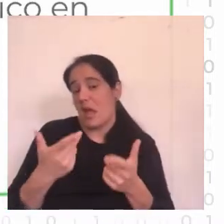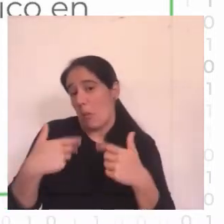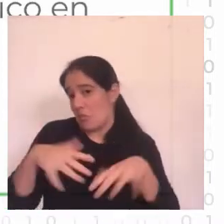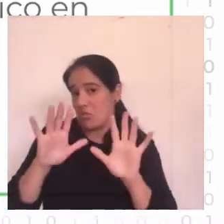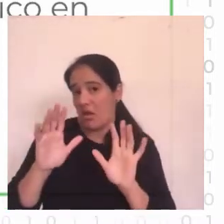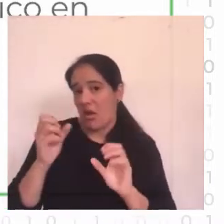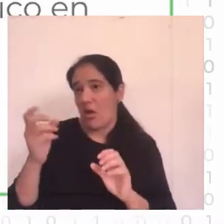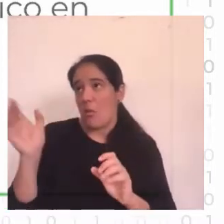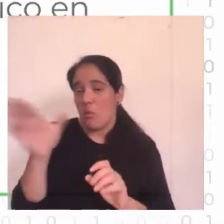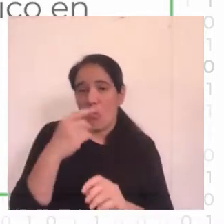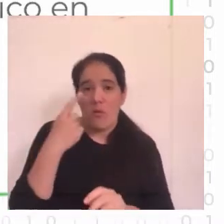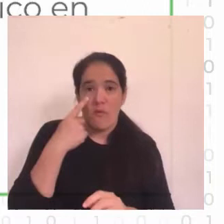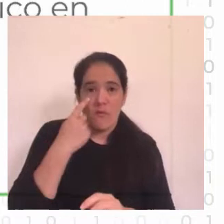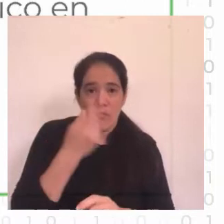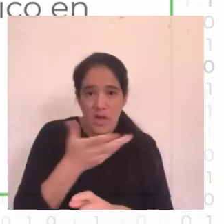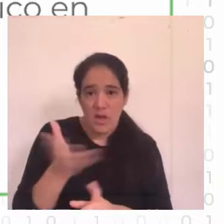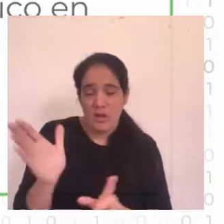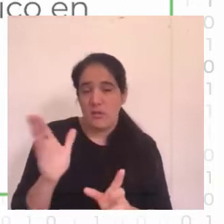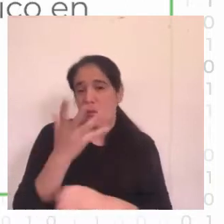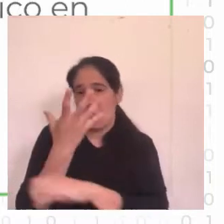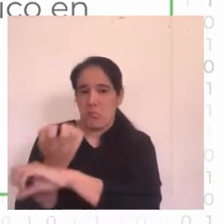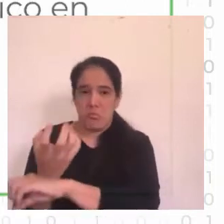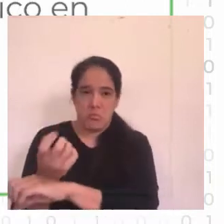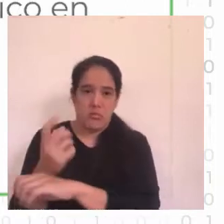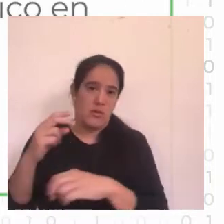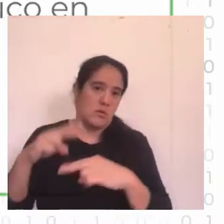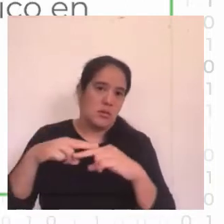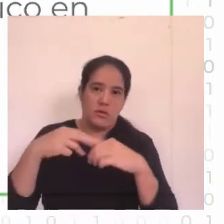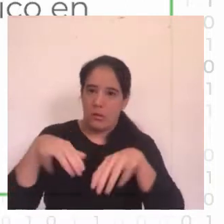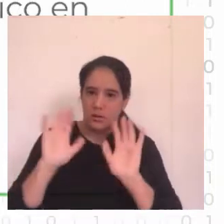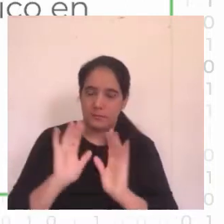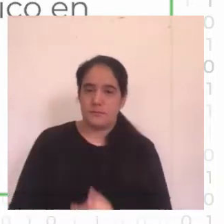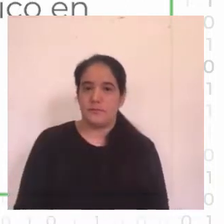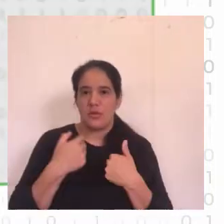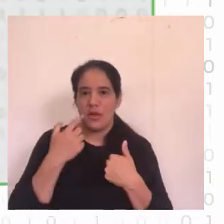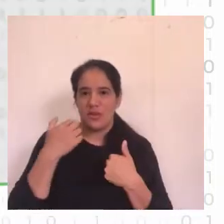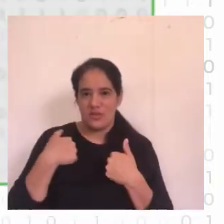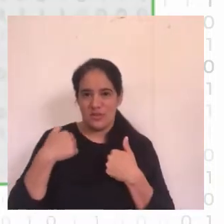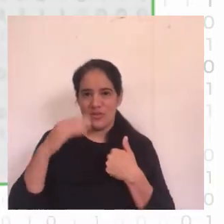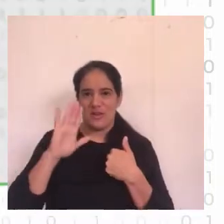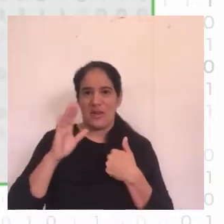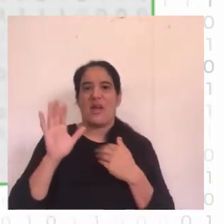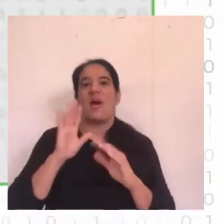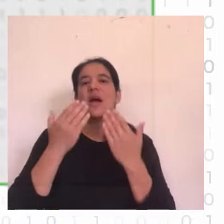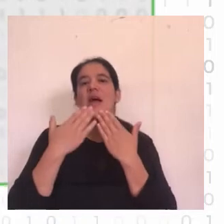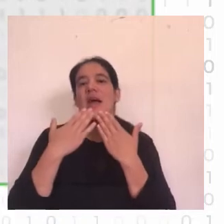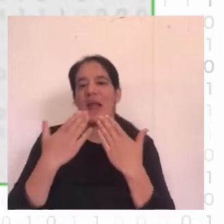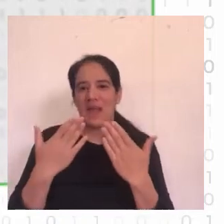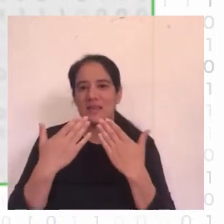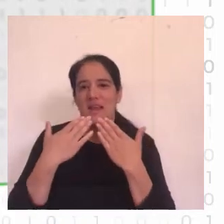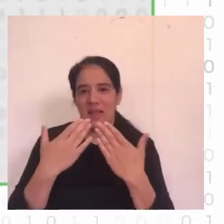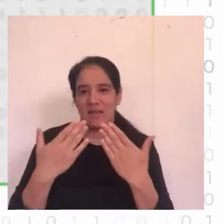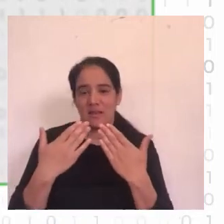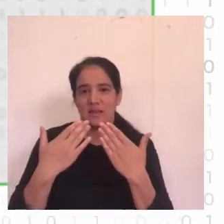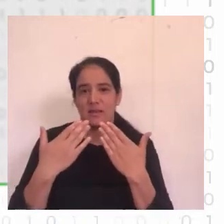podamos verificar nuestras propias imágenes. Muchas gracias. Muchísimas gracias Muchísimas gracias